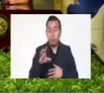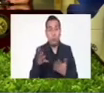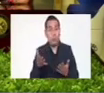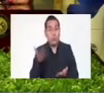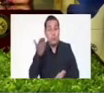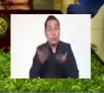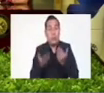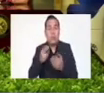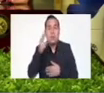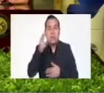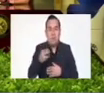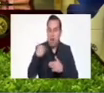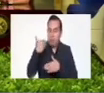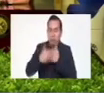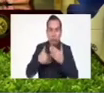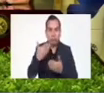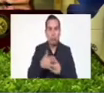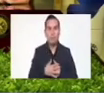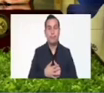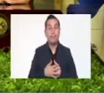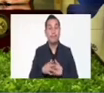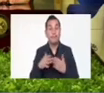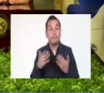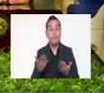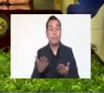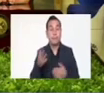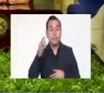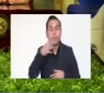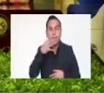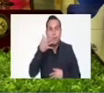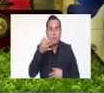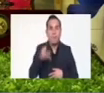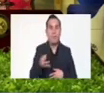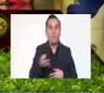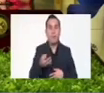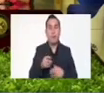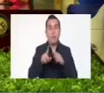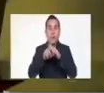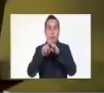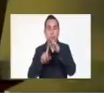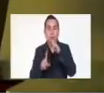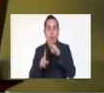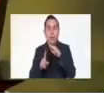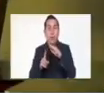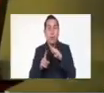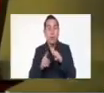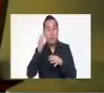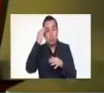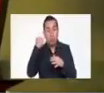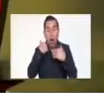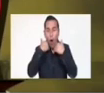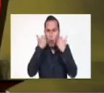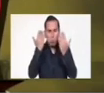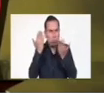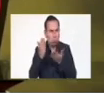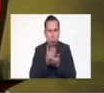qué? Porque ya le dijeron que le van a abrir la puerta de los penales para que ella vaya a checar todo lo que hay adentro de